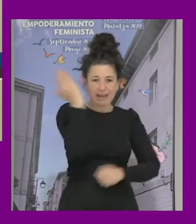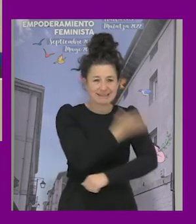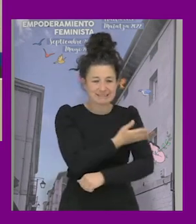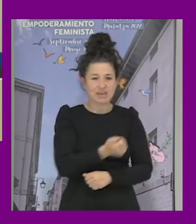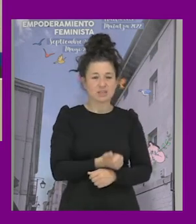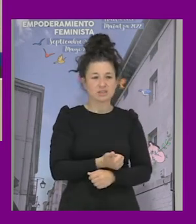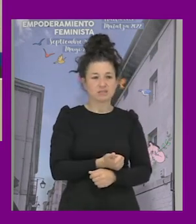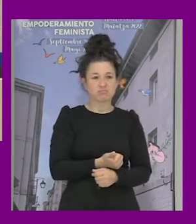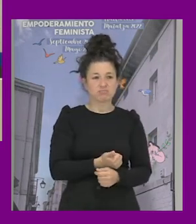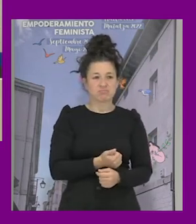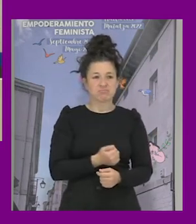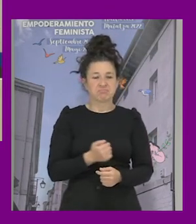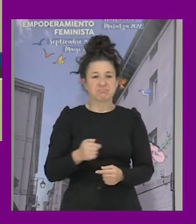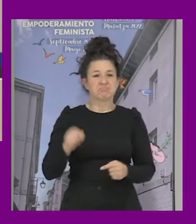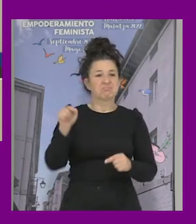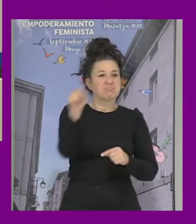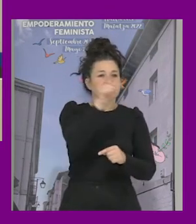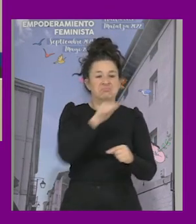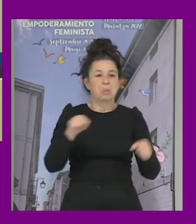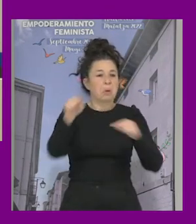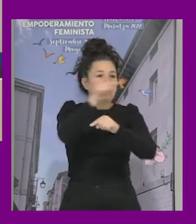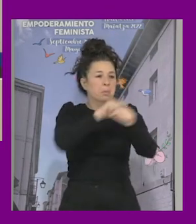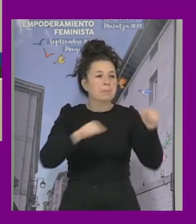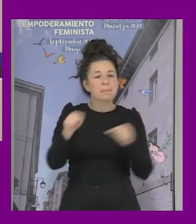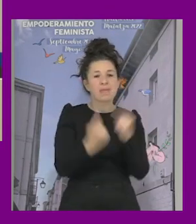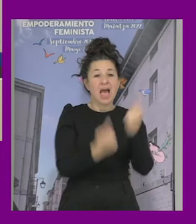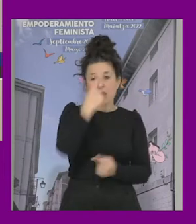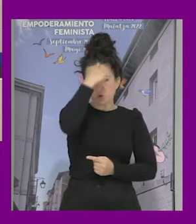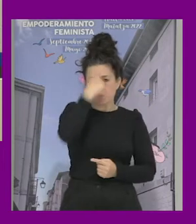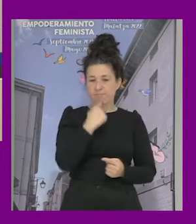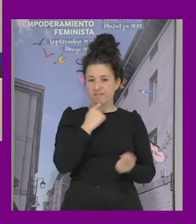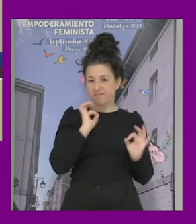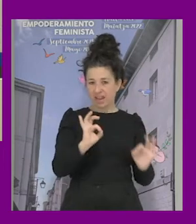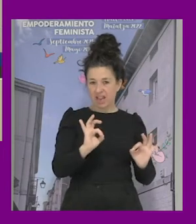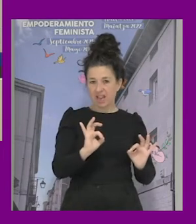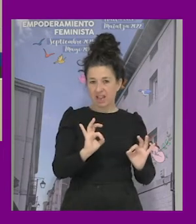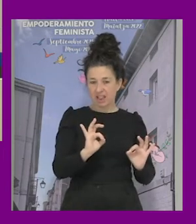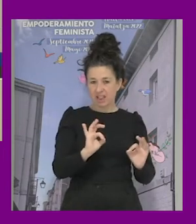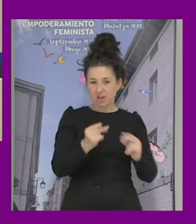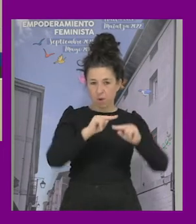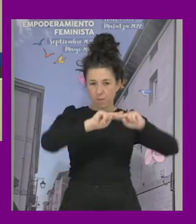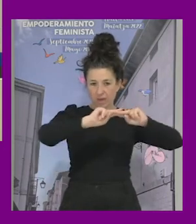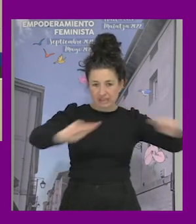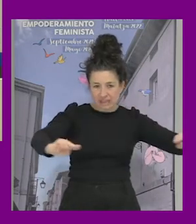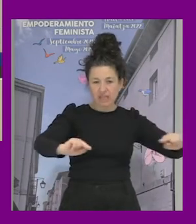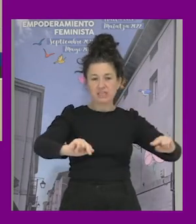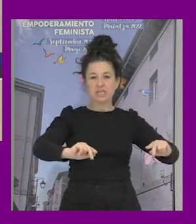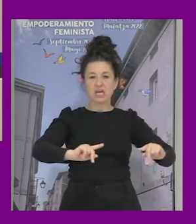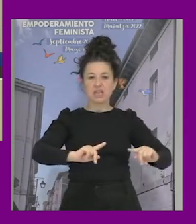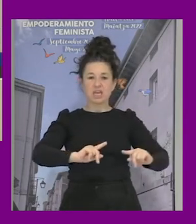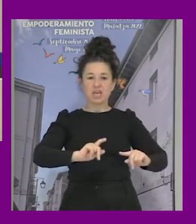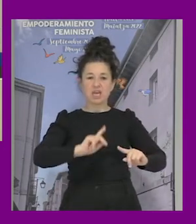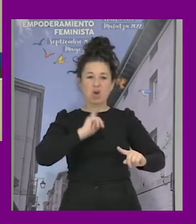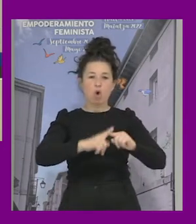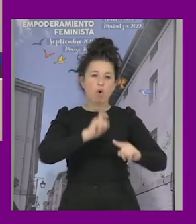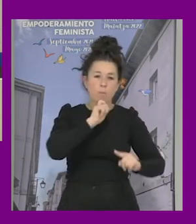no es muy aleatorio de hecho hay determinados perfiles que son los que se suelen llevar a etiqueta de homófobos machistas